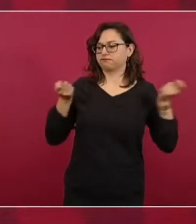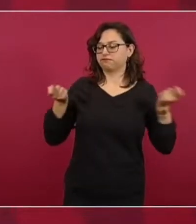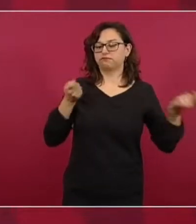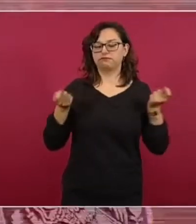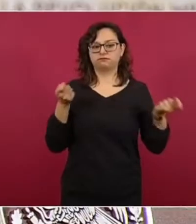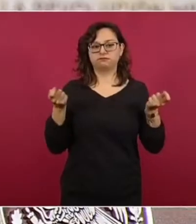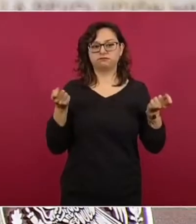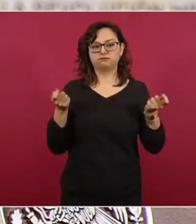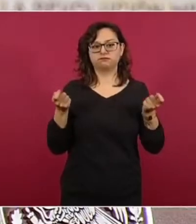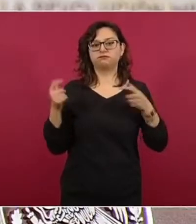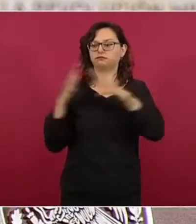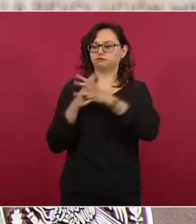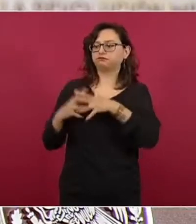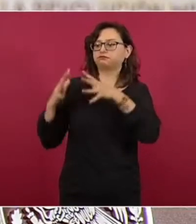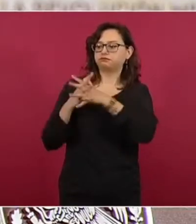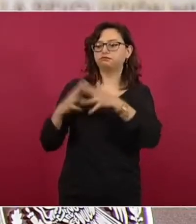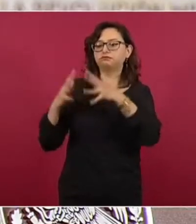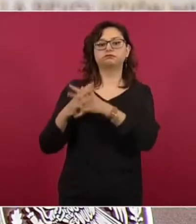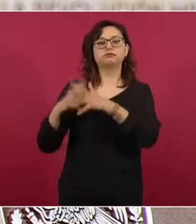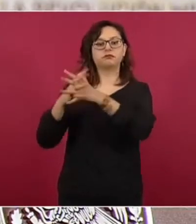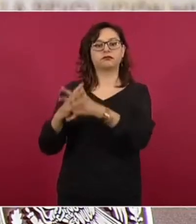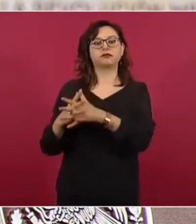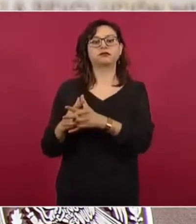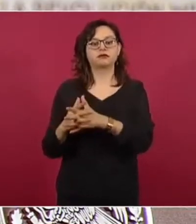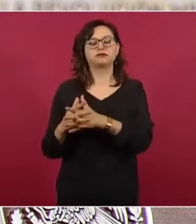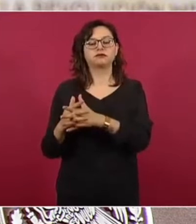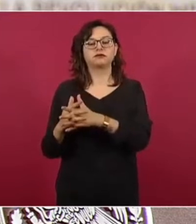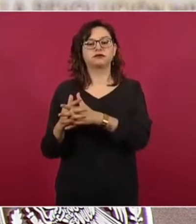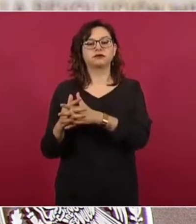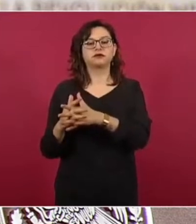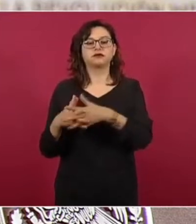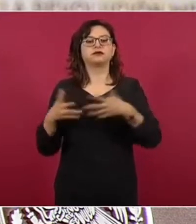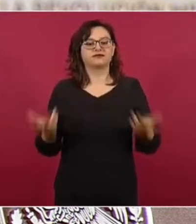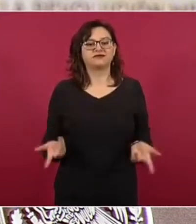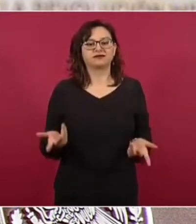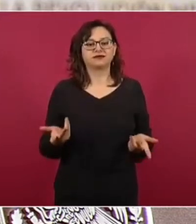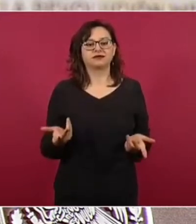hasta que por